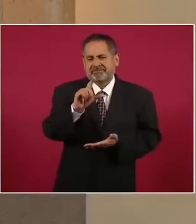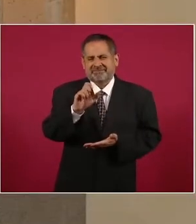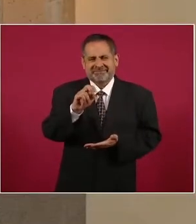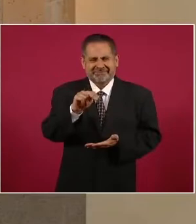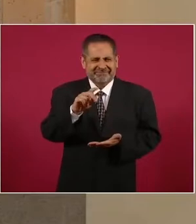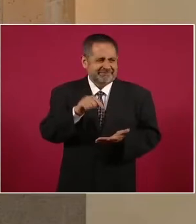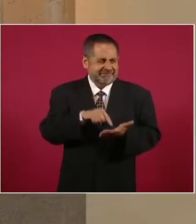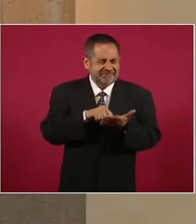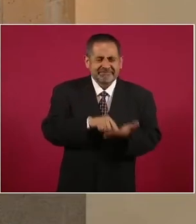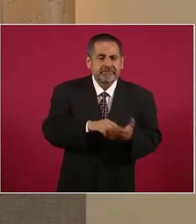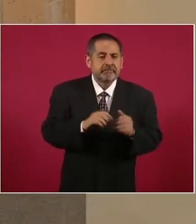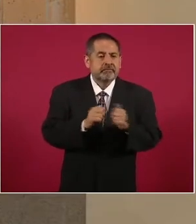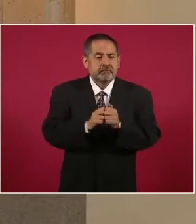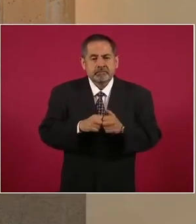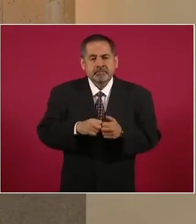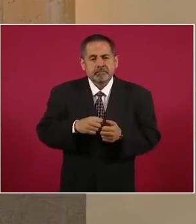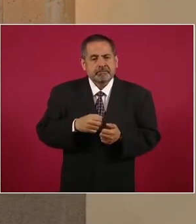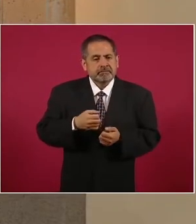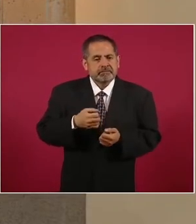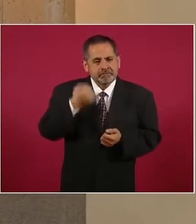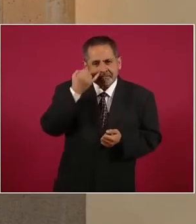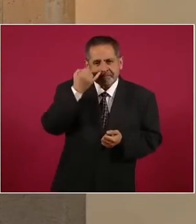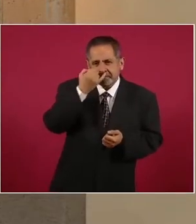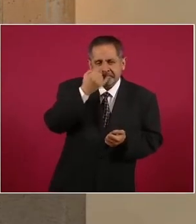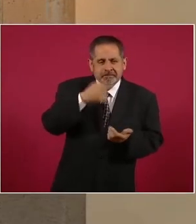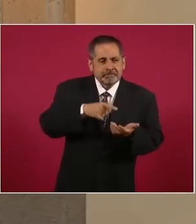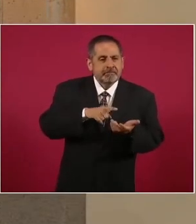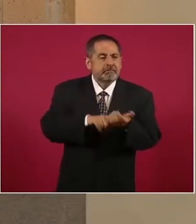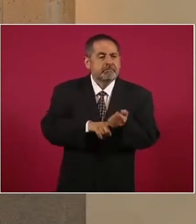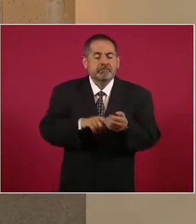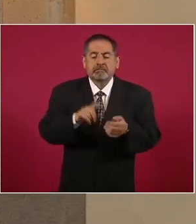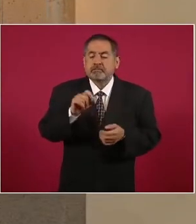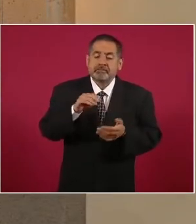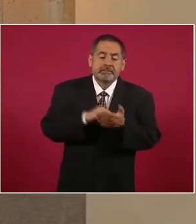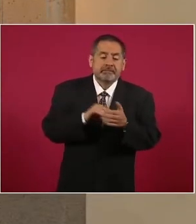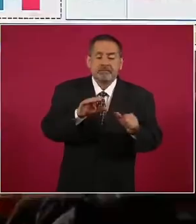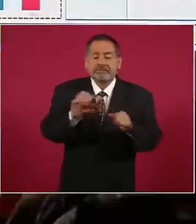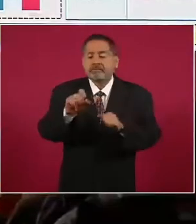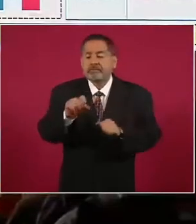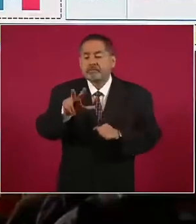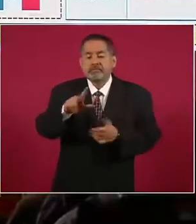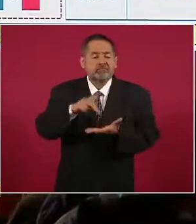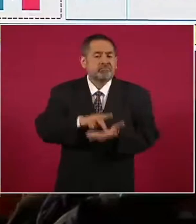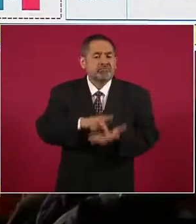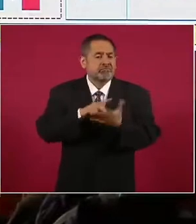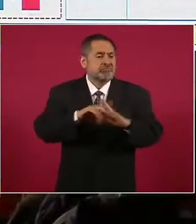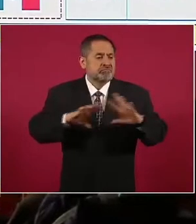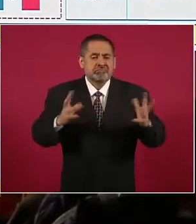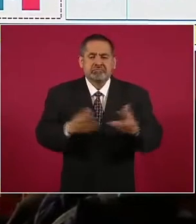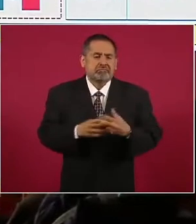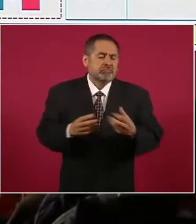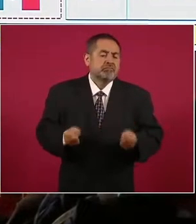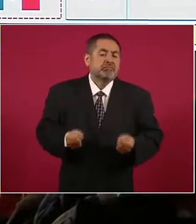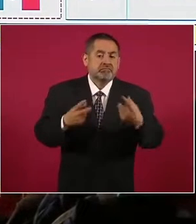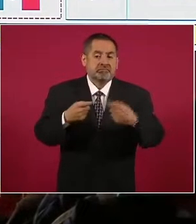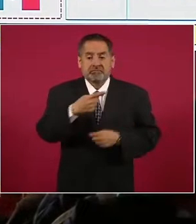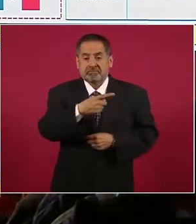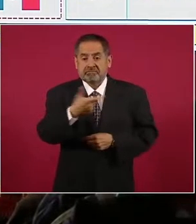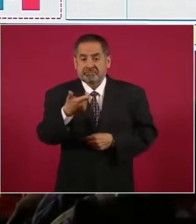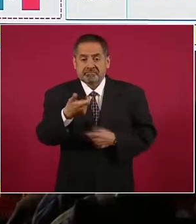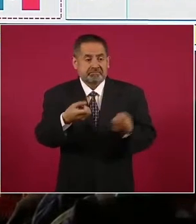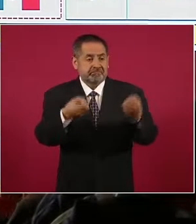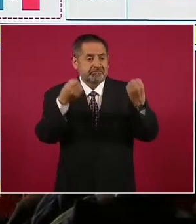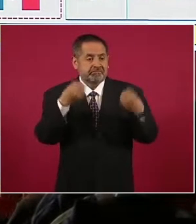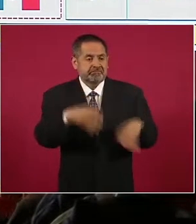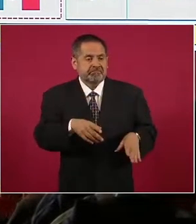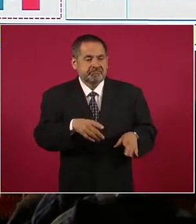toneladas de cocaína, es decir, 20 mil 628 kilogramos, que representa una afectación económica